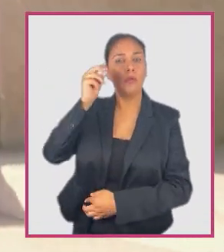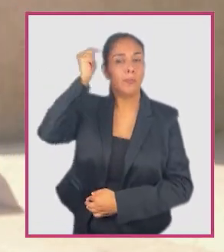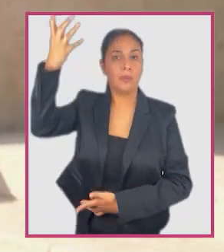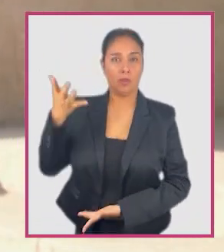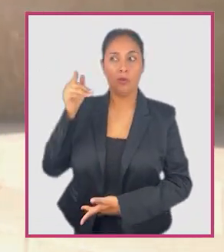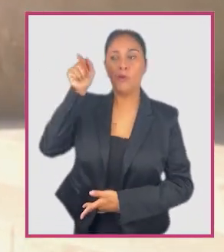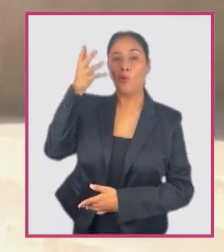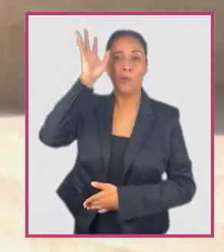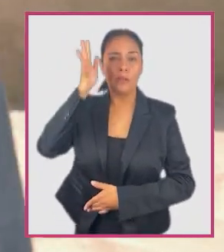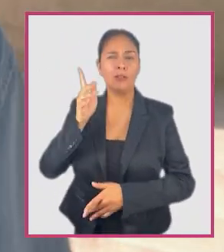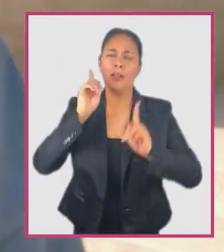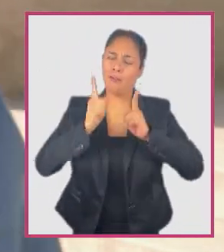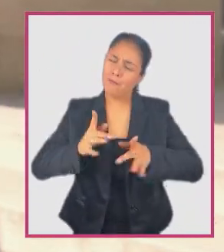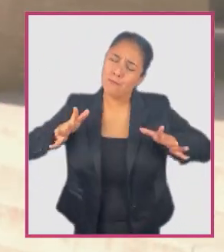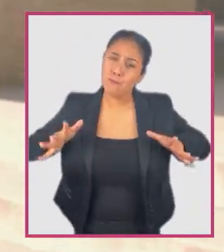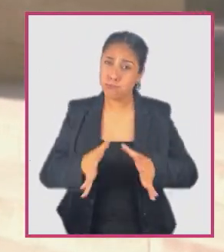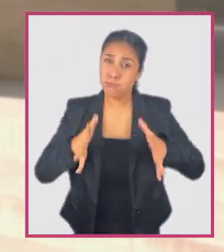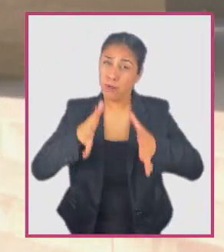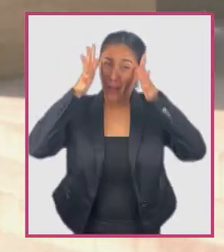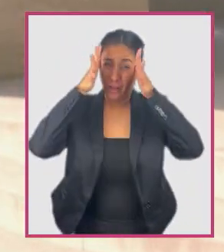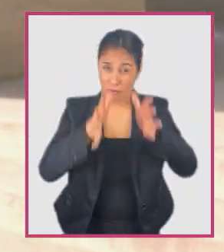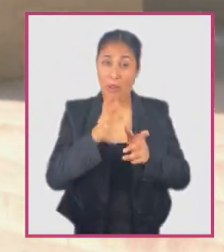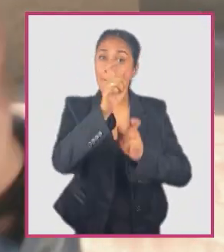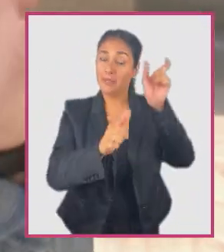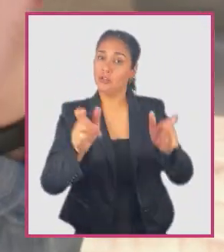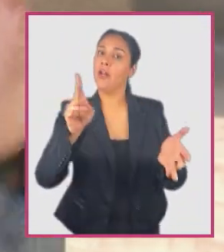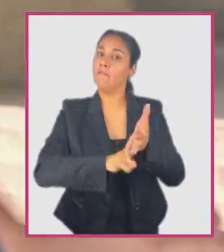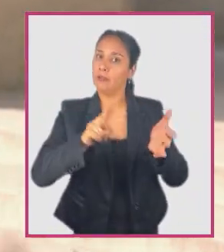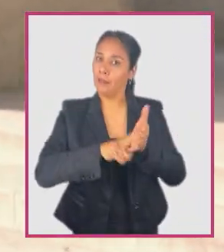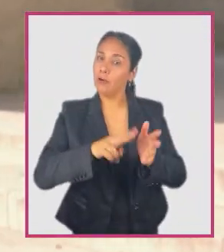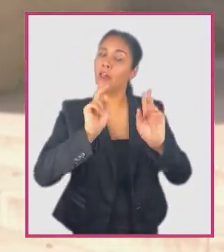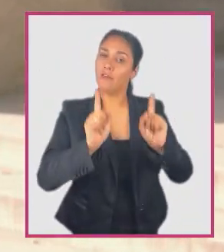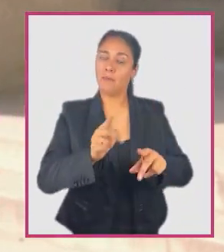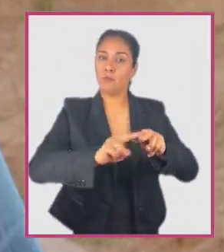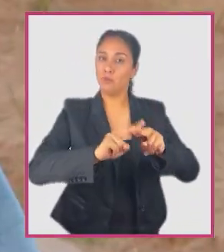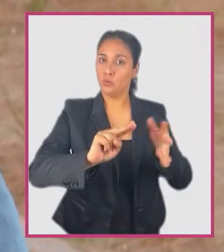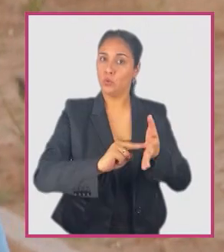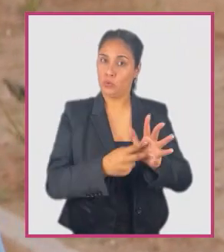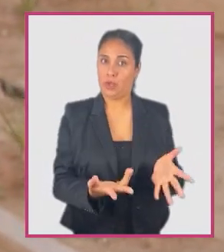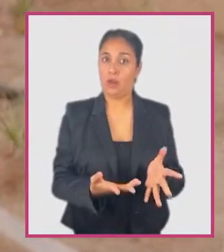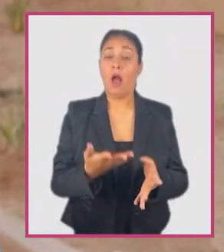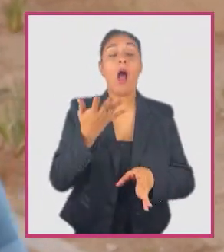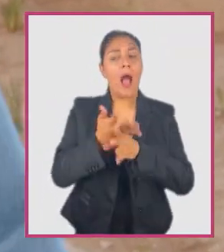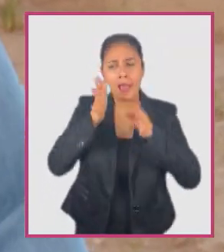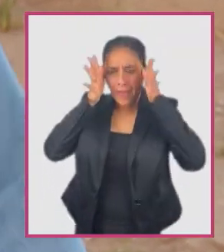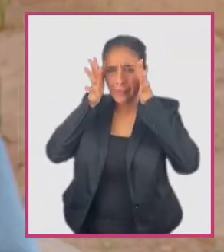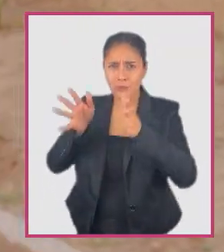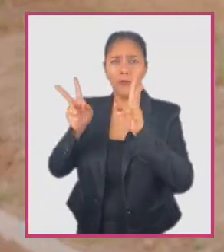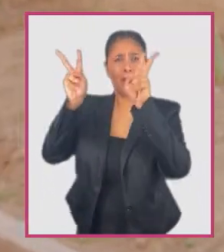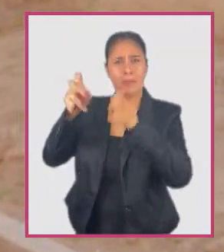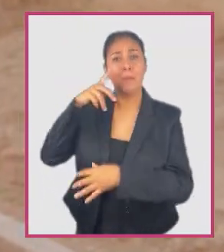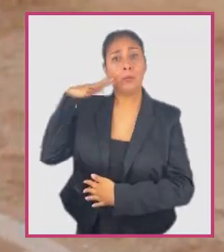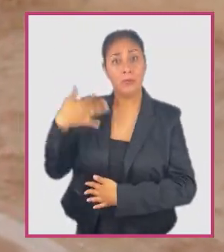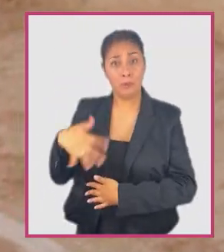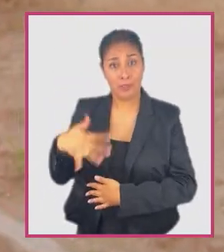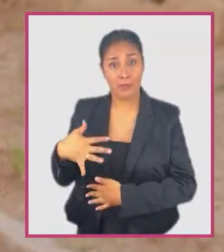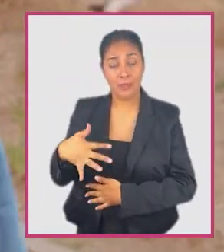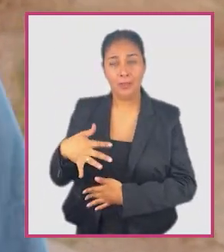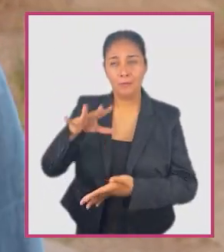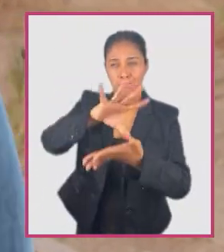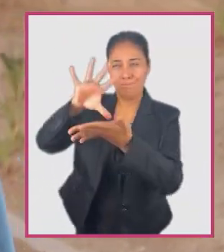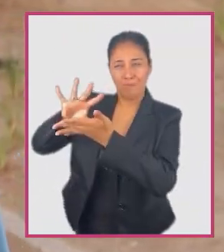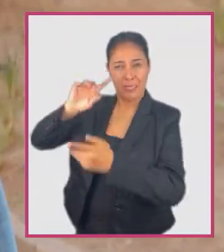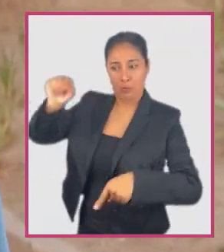Que no entienden que debemos concentrar todas las energías en solucionar los problemas reales de la gente. Hay que poner atención en los temas que realmente importan.